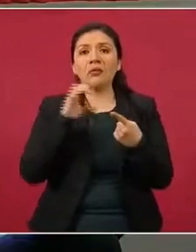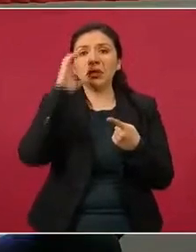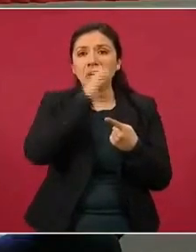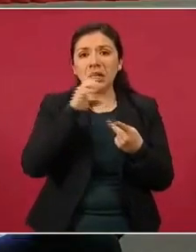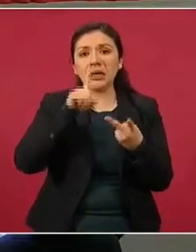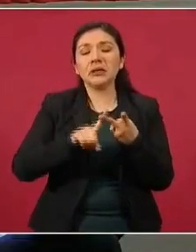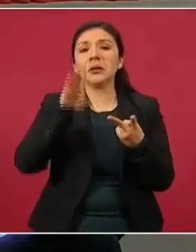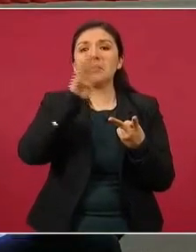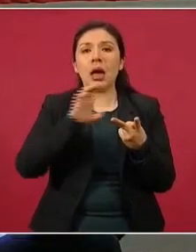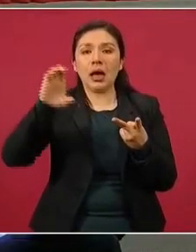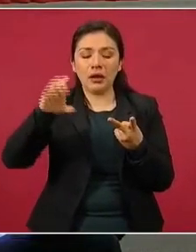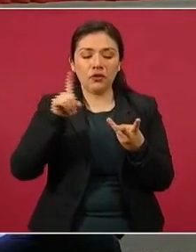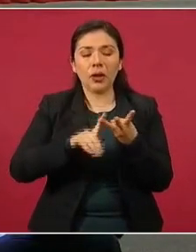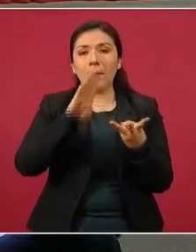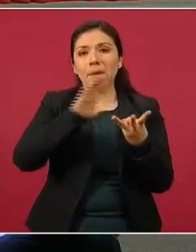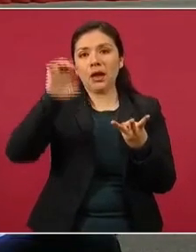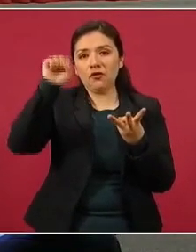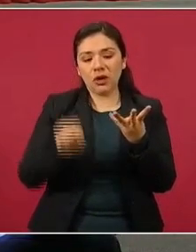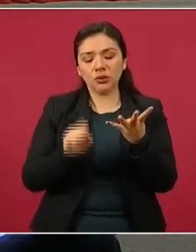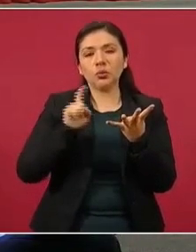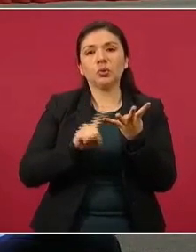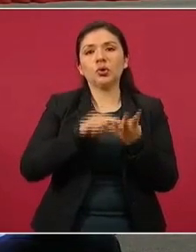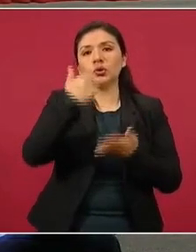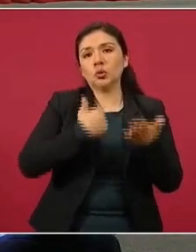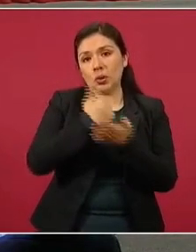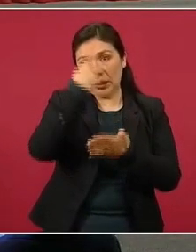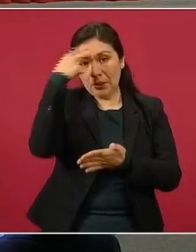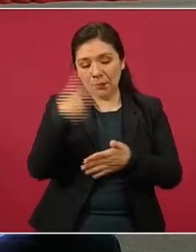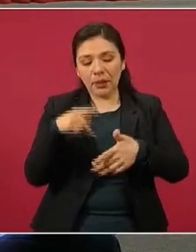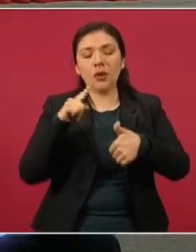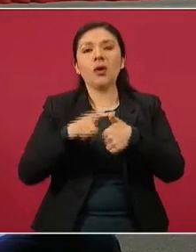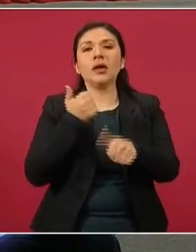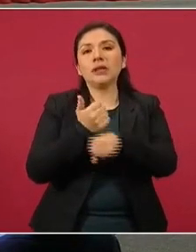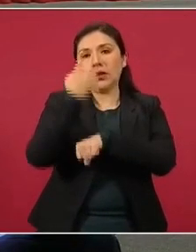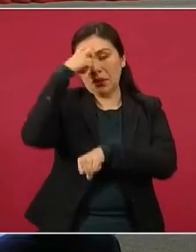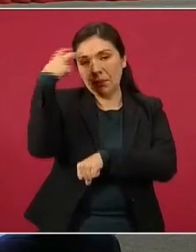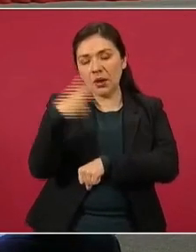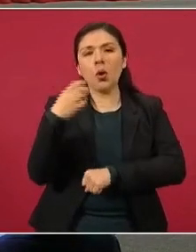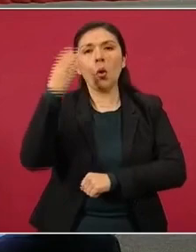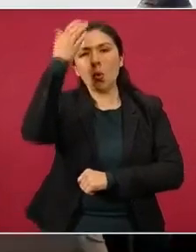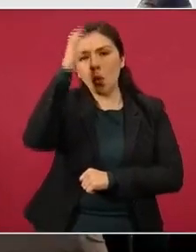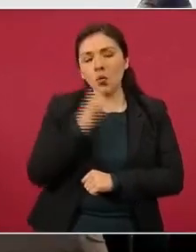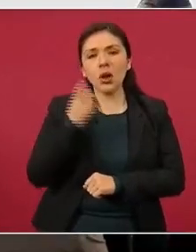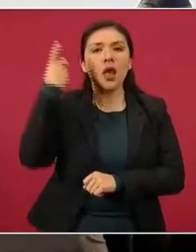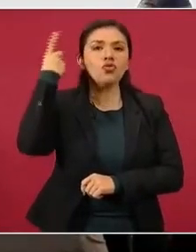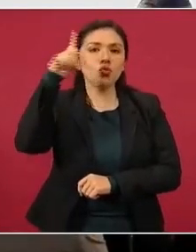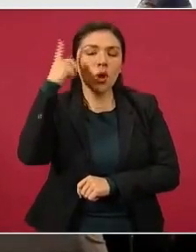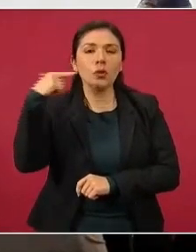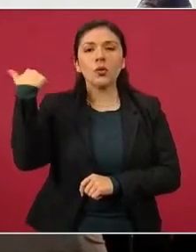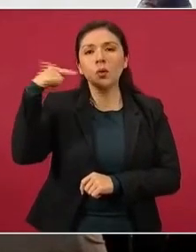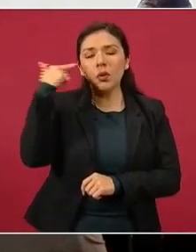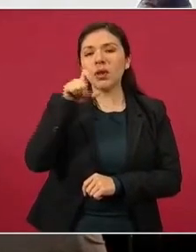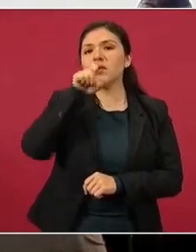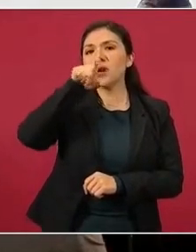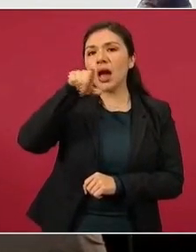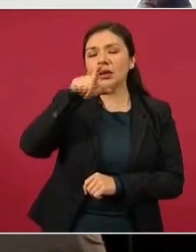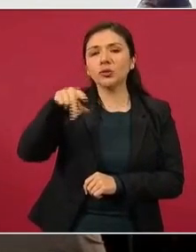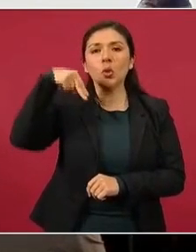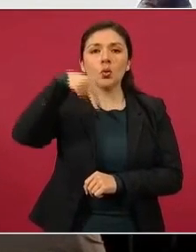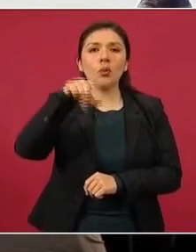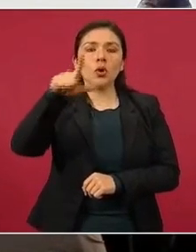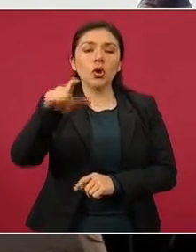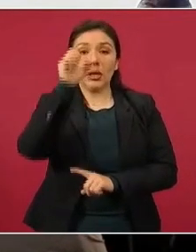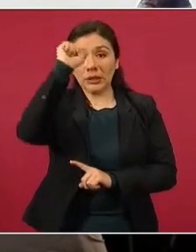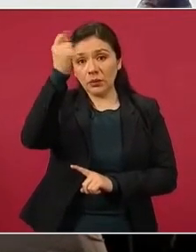California Sur, Ciudad de México, Estado de México, Coahuila, Durango, Guanajuato, Jalisco, Nuevo León, San Luis